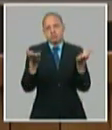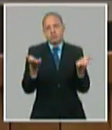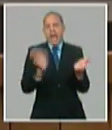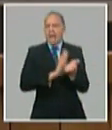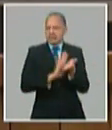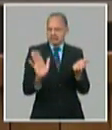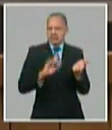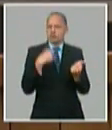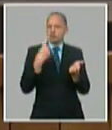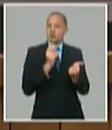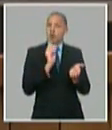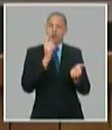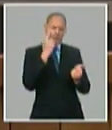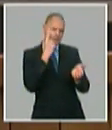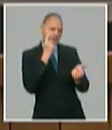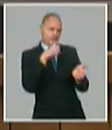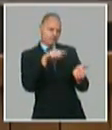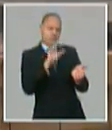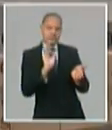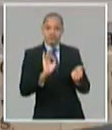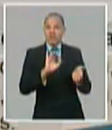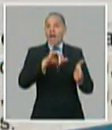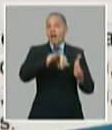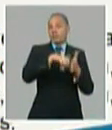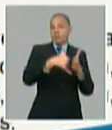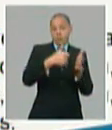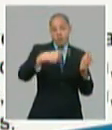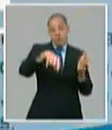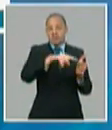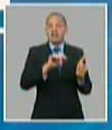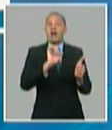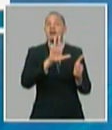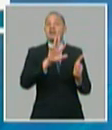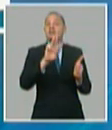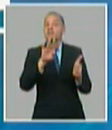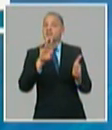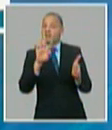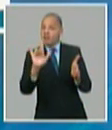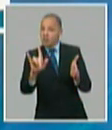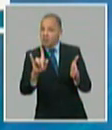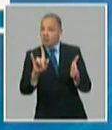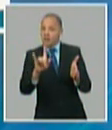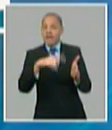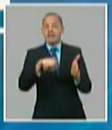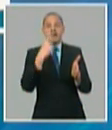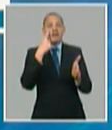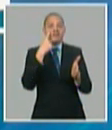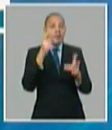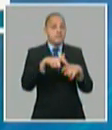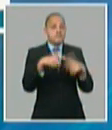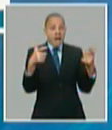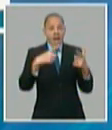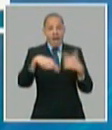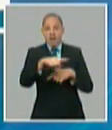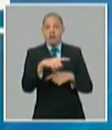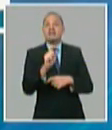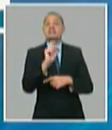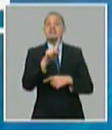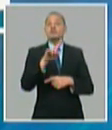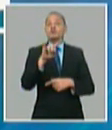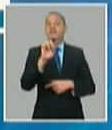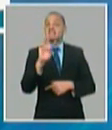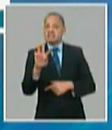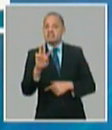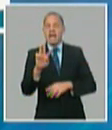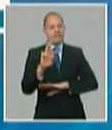proyectos de iniciativa municipal de desarrollo local que existen 193 cumplen con los requisitos que están definidos